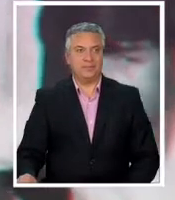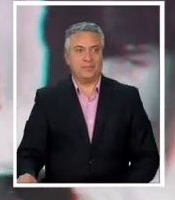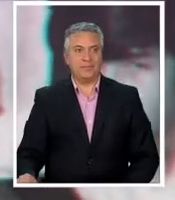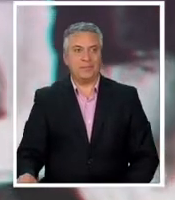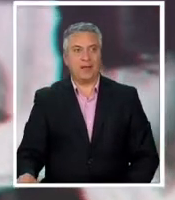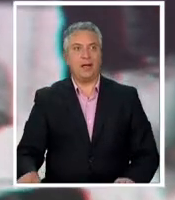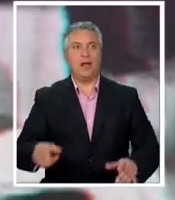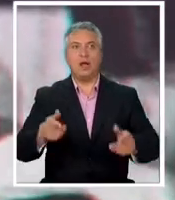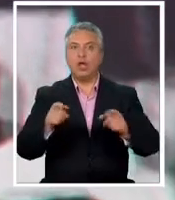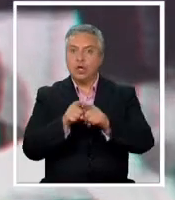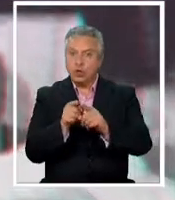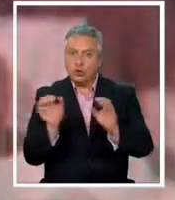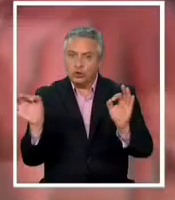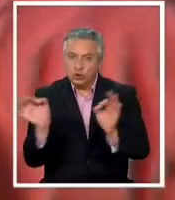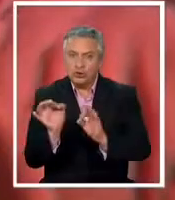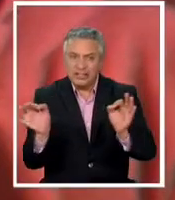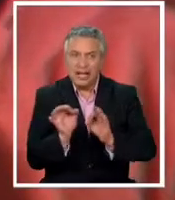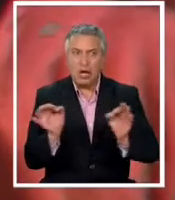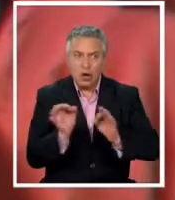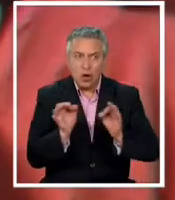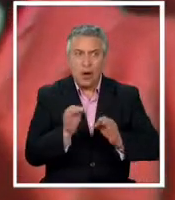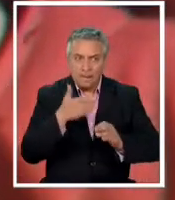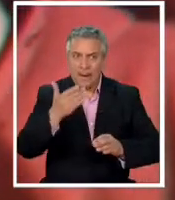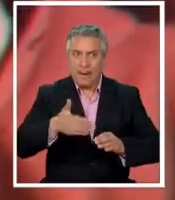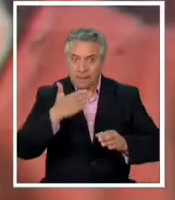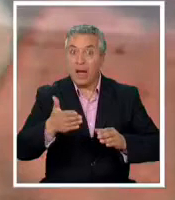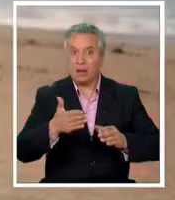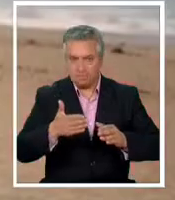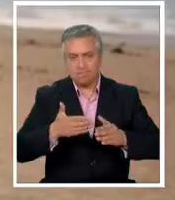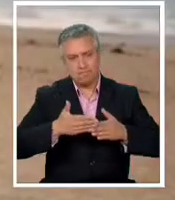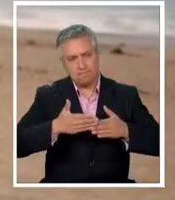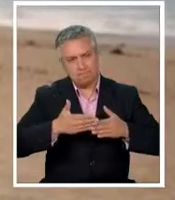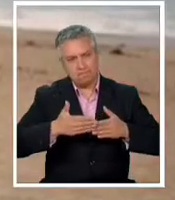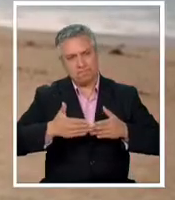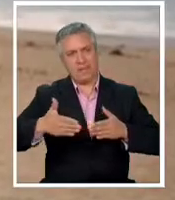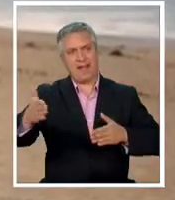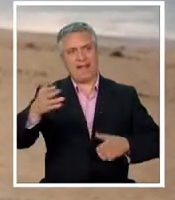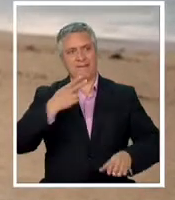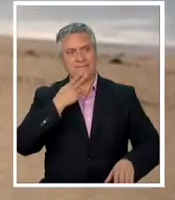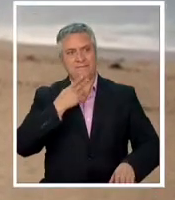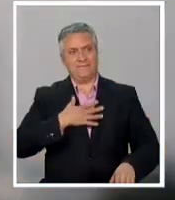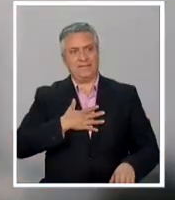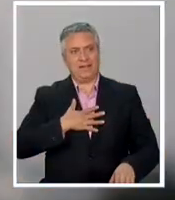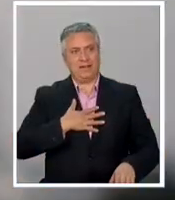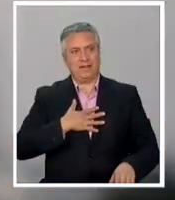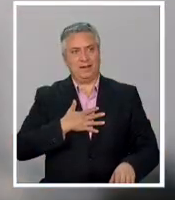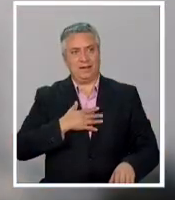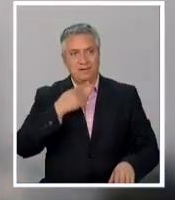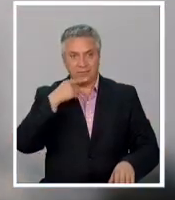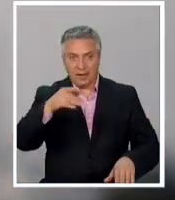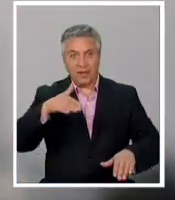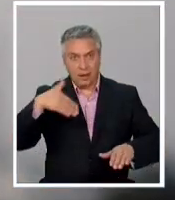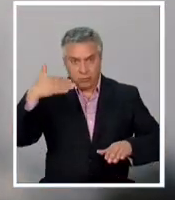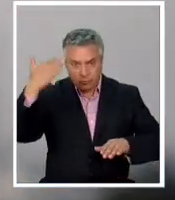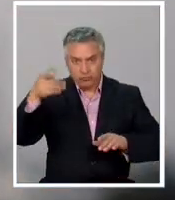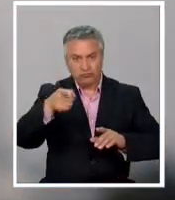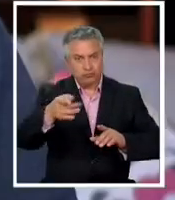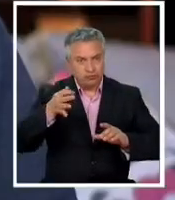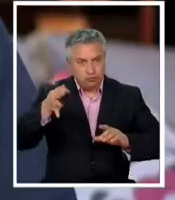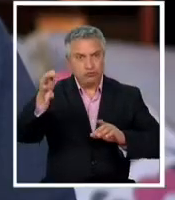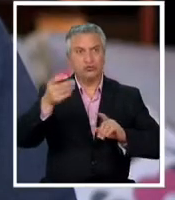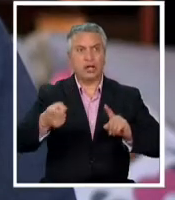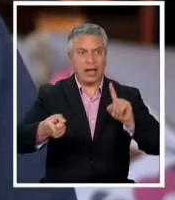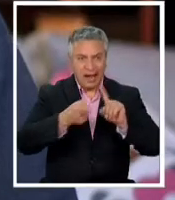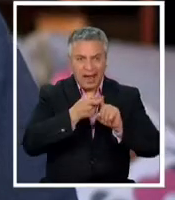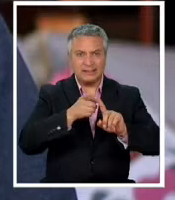Consejos que trascendieron y fueron mucho más allá de la cancha Que se cuidaran que se casen que cuidaran